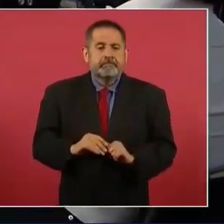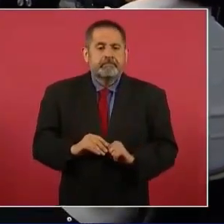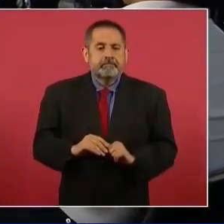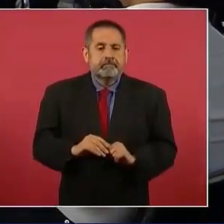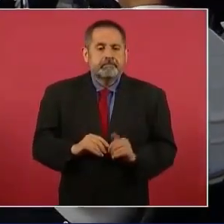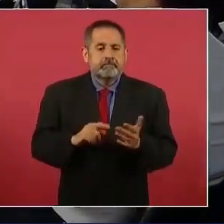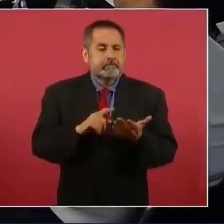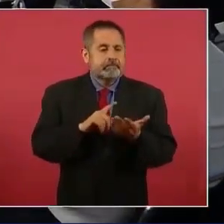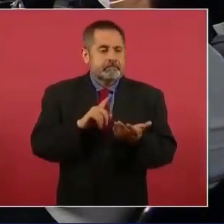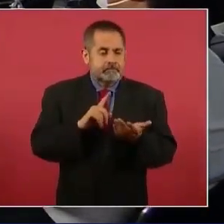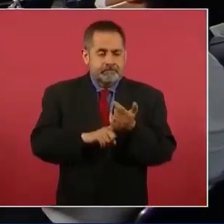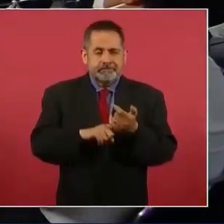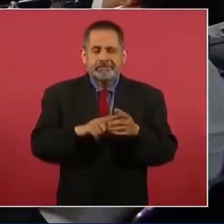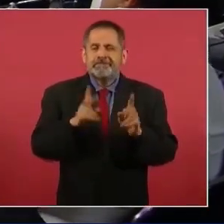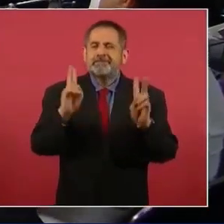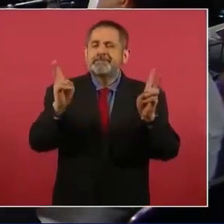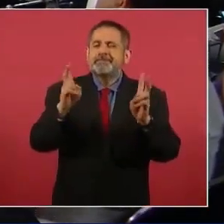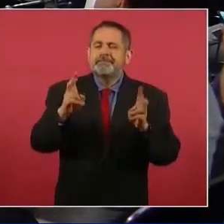Crimen y castigo,